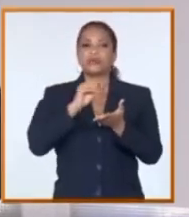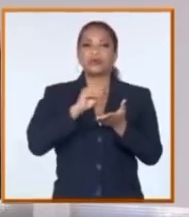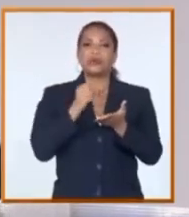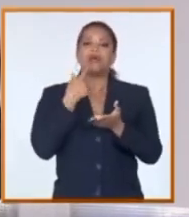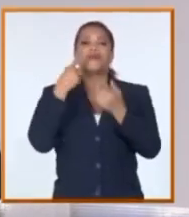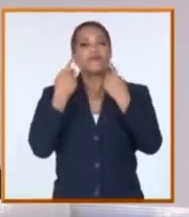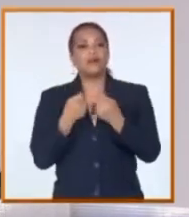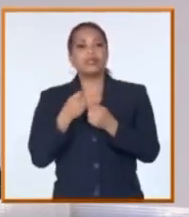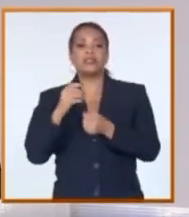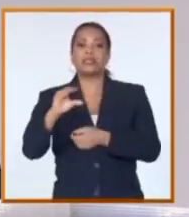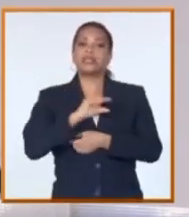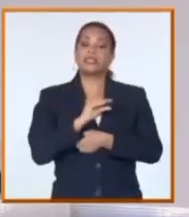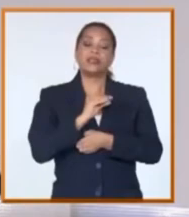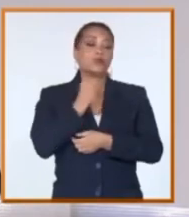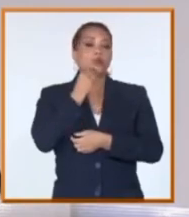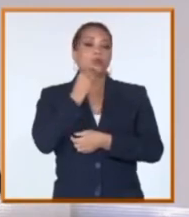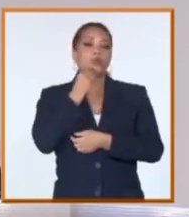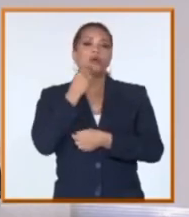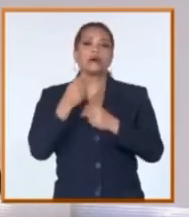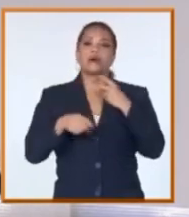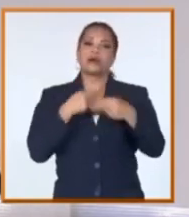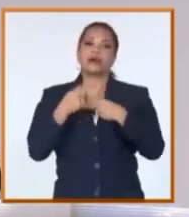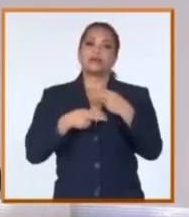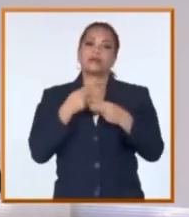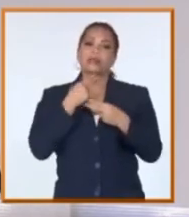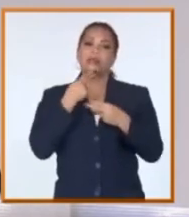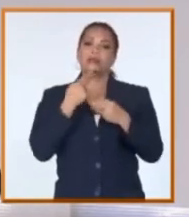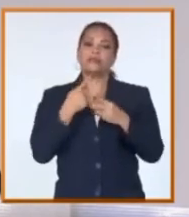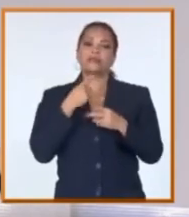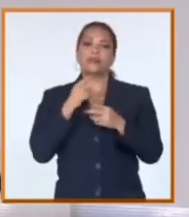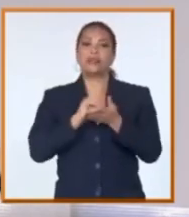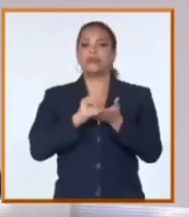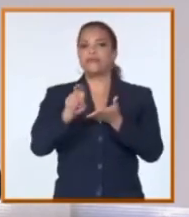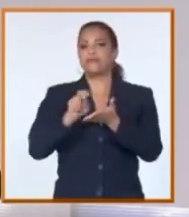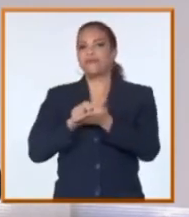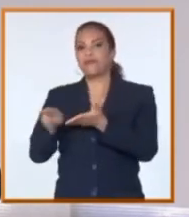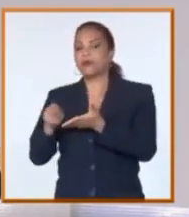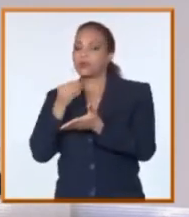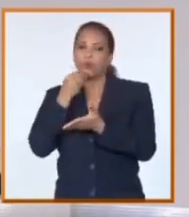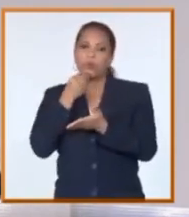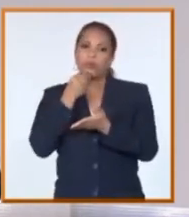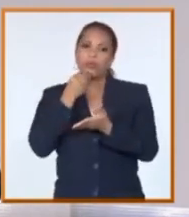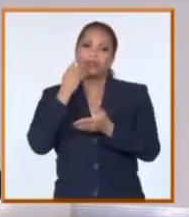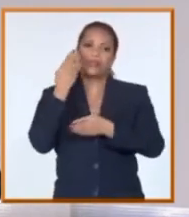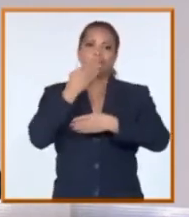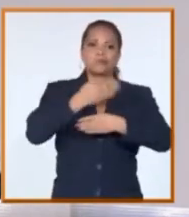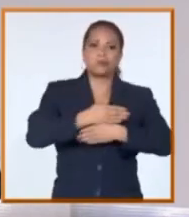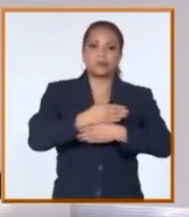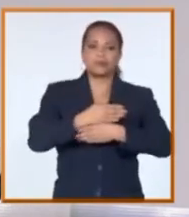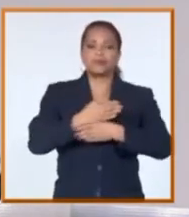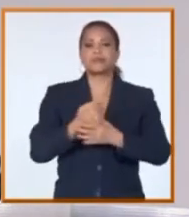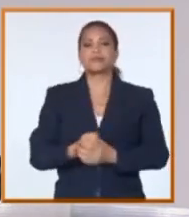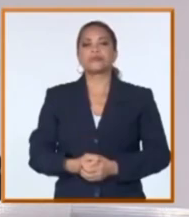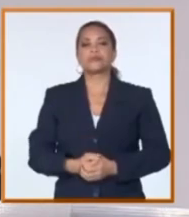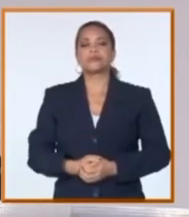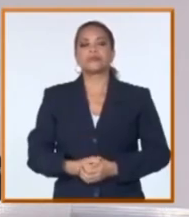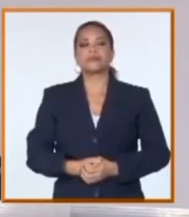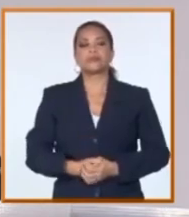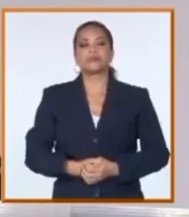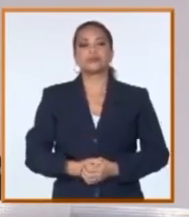falta de efectivo no posibilita que igualmente no se puedan realizar esas transferencias y no tienen el mecanismo, no se cierra el ciclo para finalmente